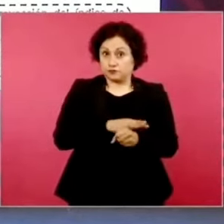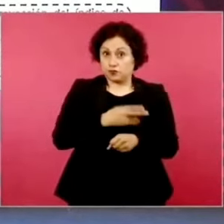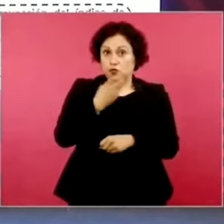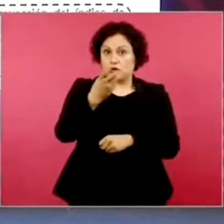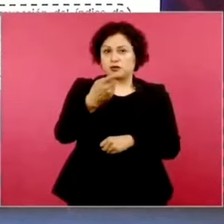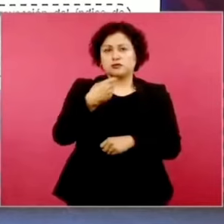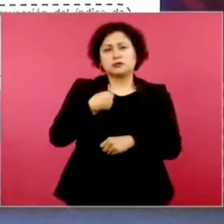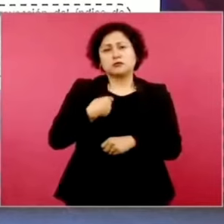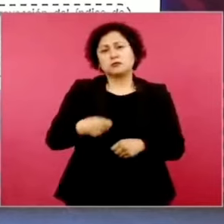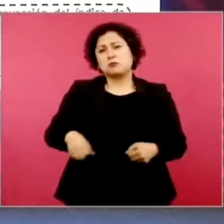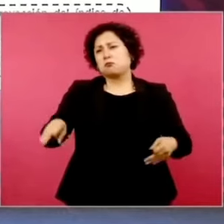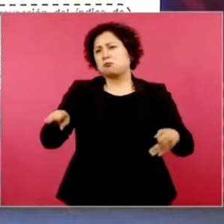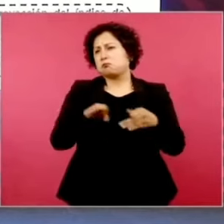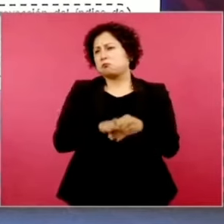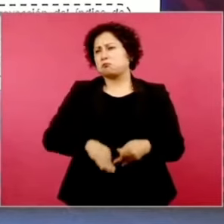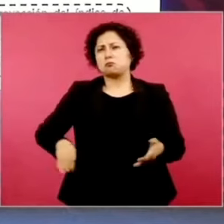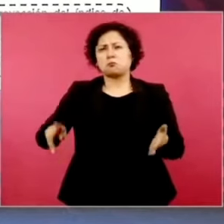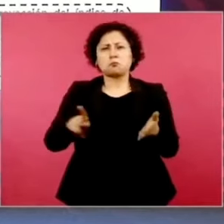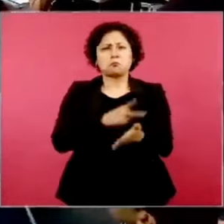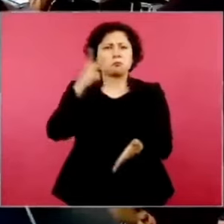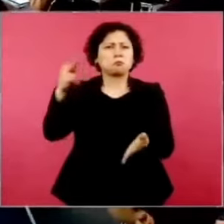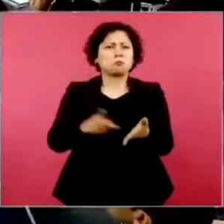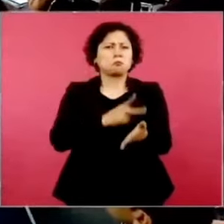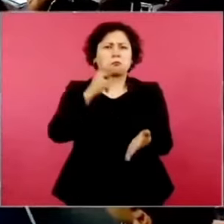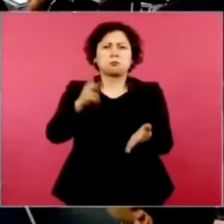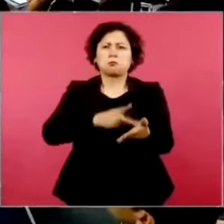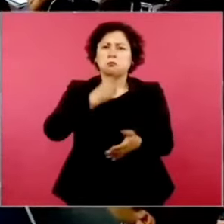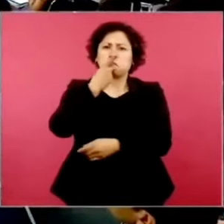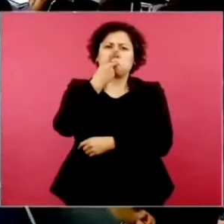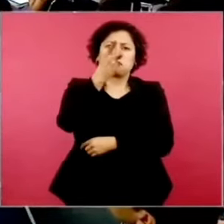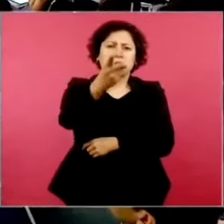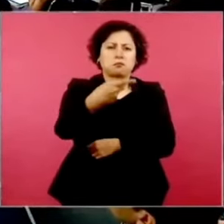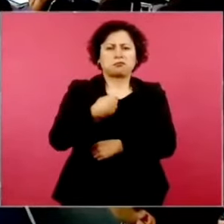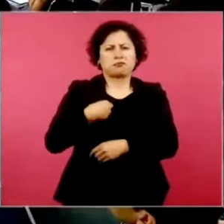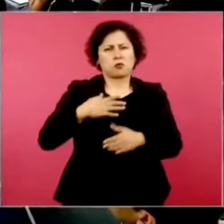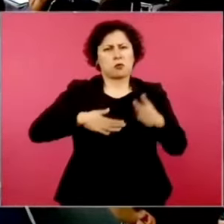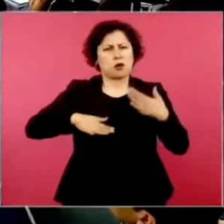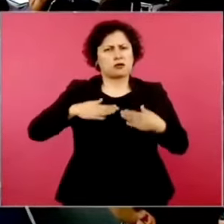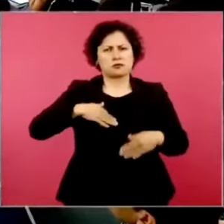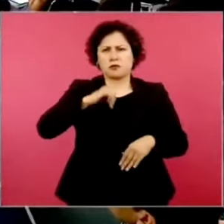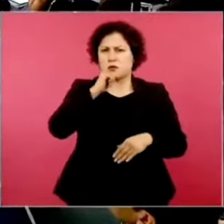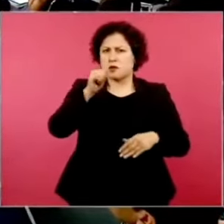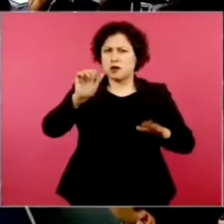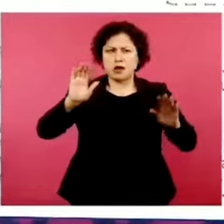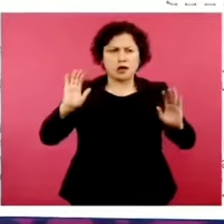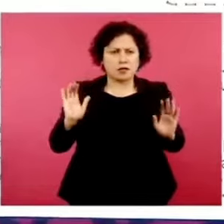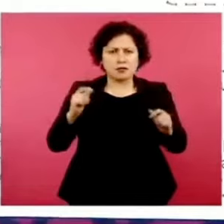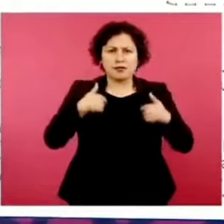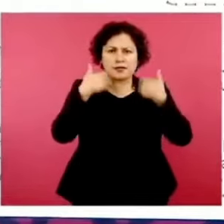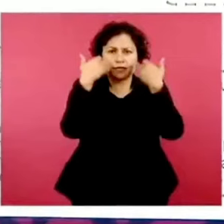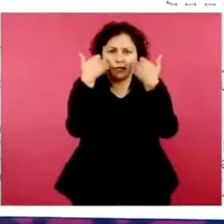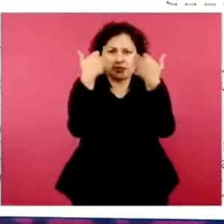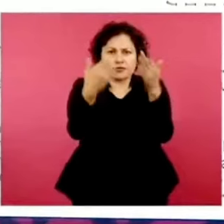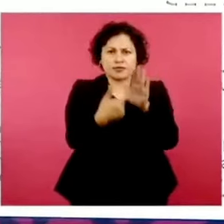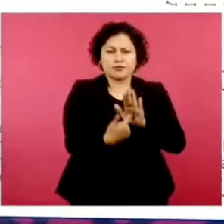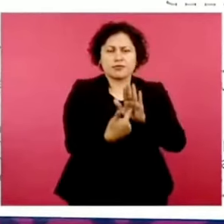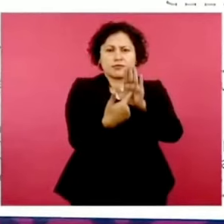que la única doctrina de los conservadores es la hipocresía.